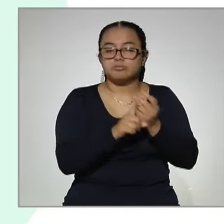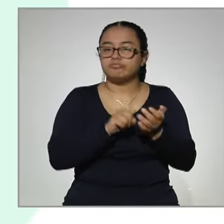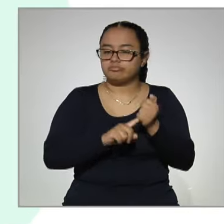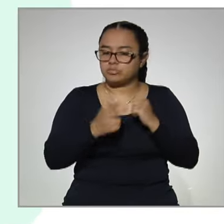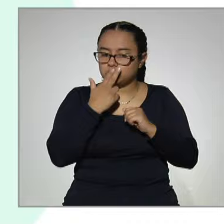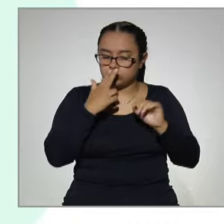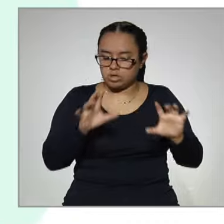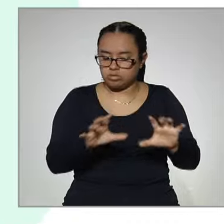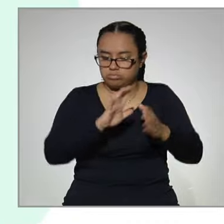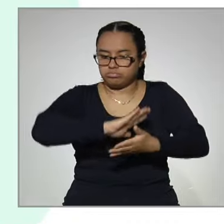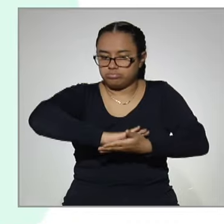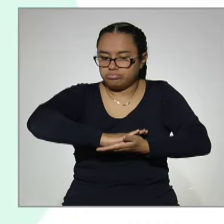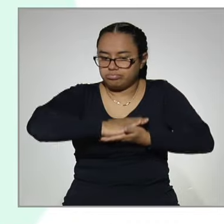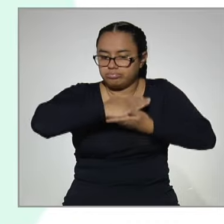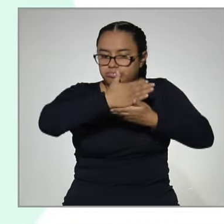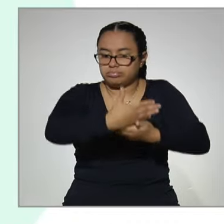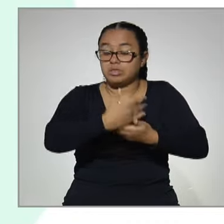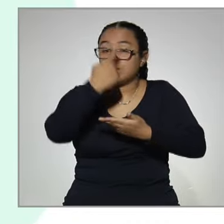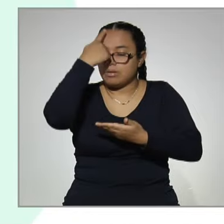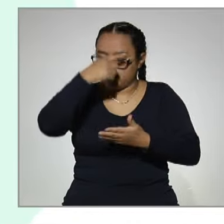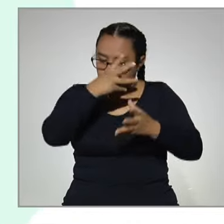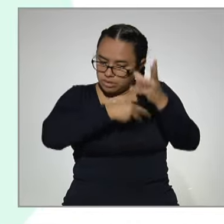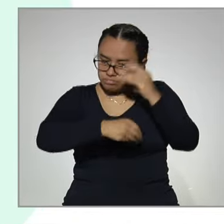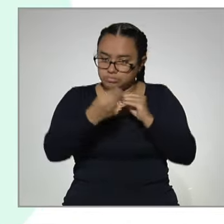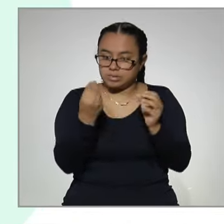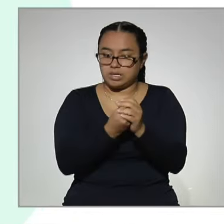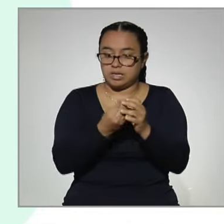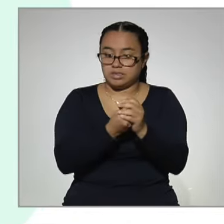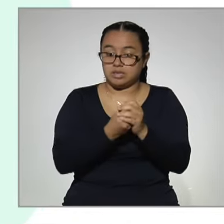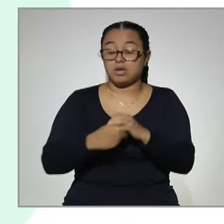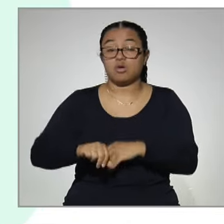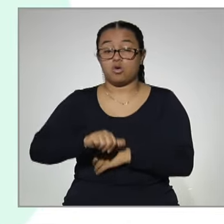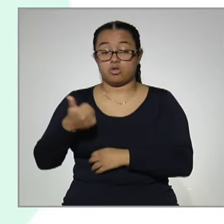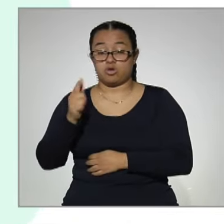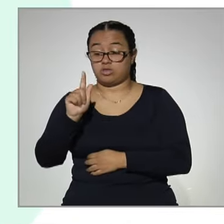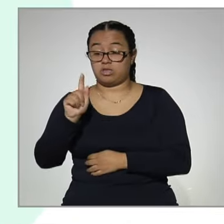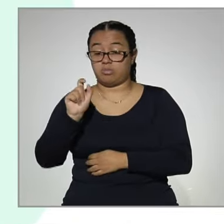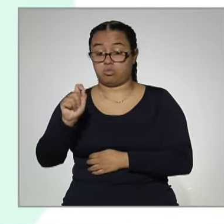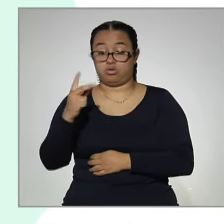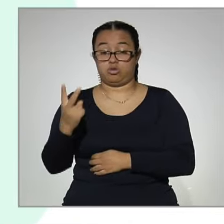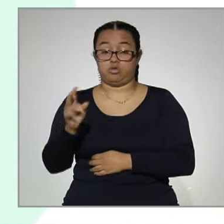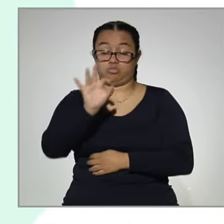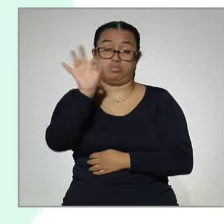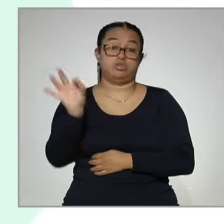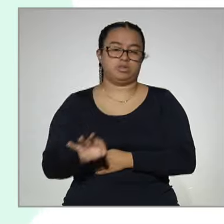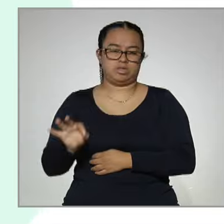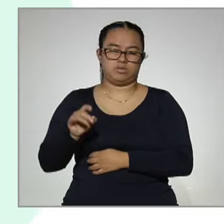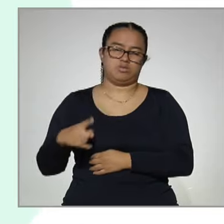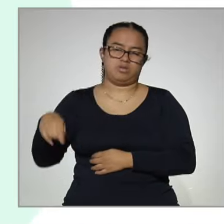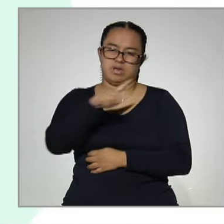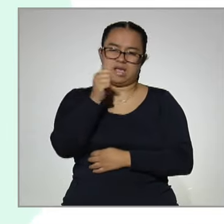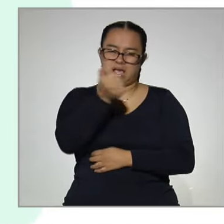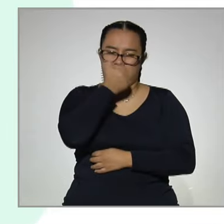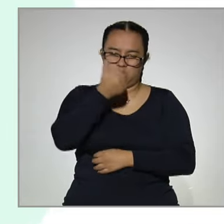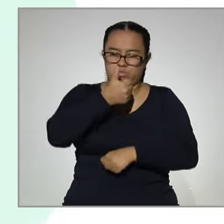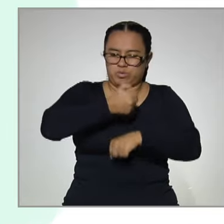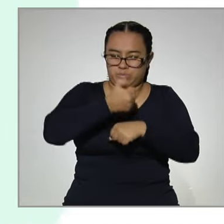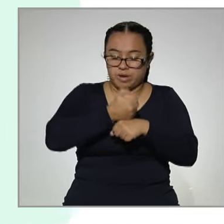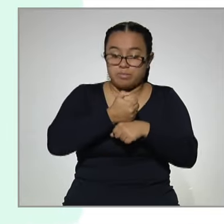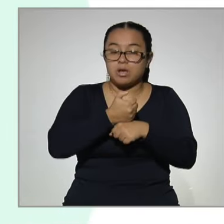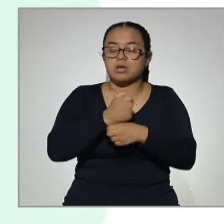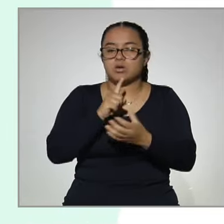computadora portátil para recibir clases, mientras que el 70.2% de los alumnos de primaria